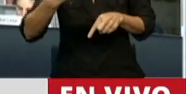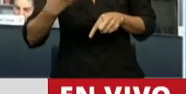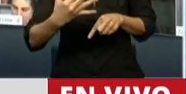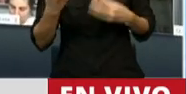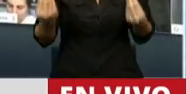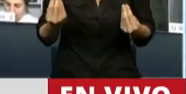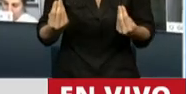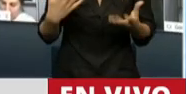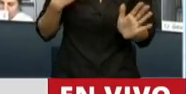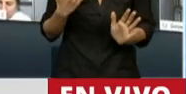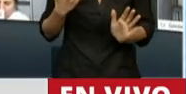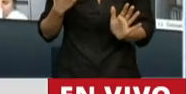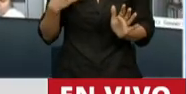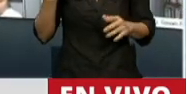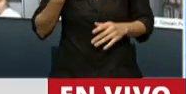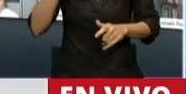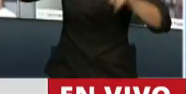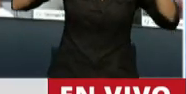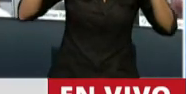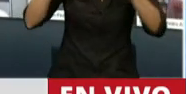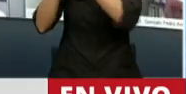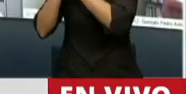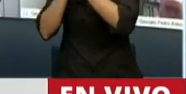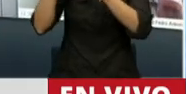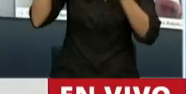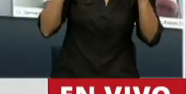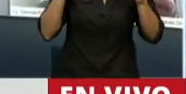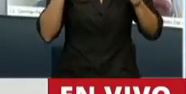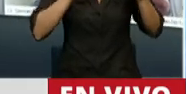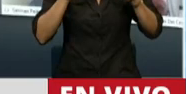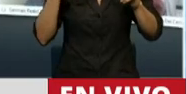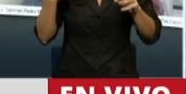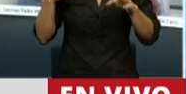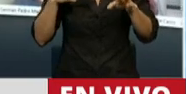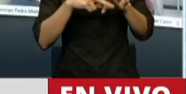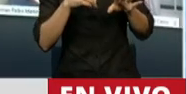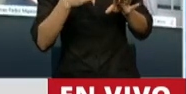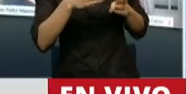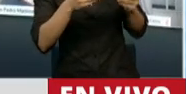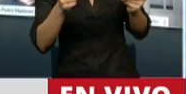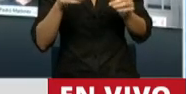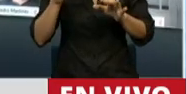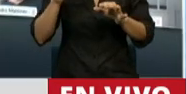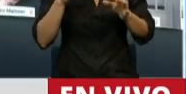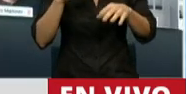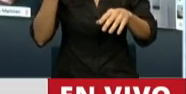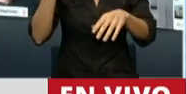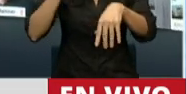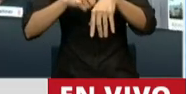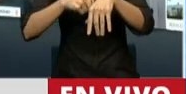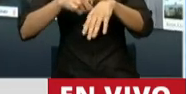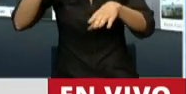van a subir producto de la reestructuración. Por eso le estoy diciendo que vaya redondeando porque se trabó el reloj.